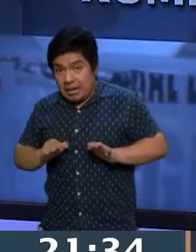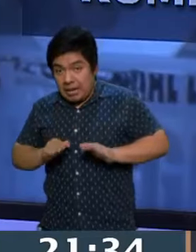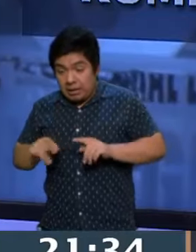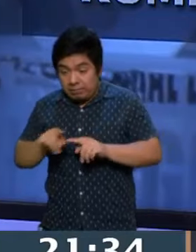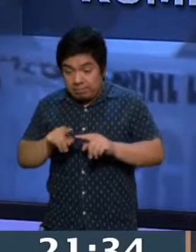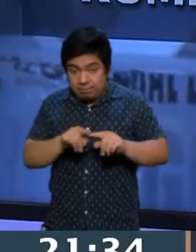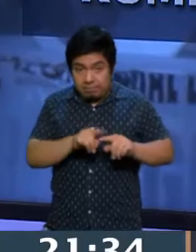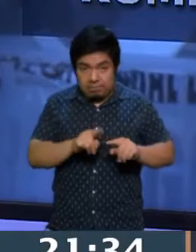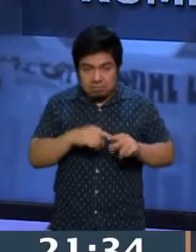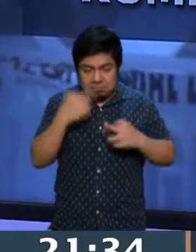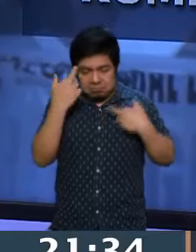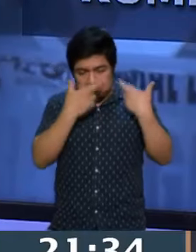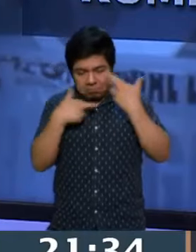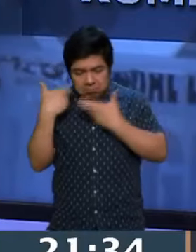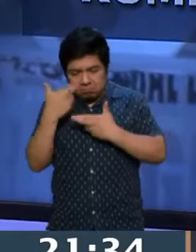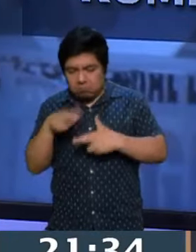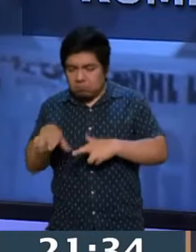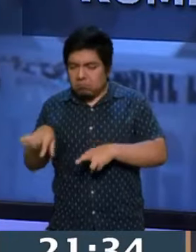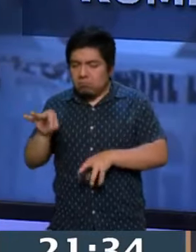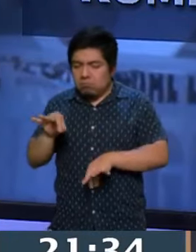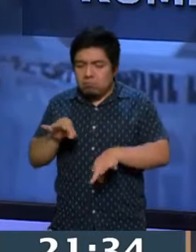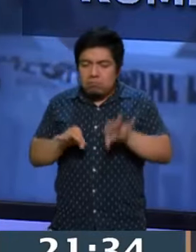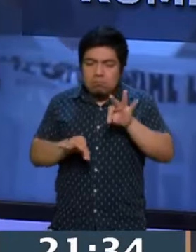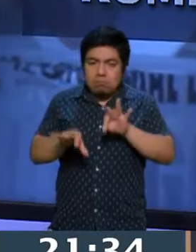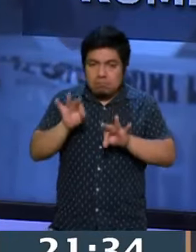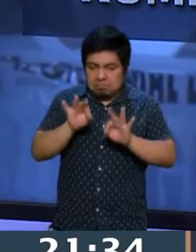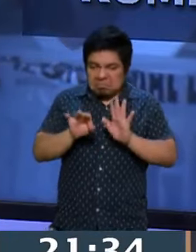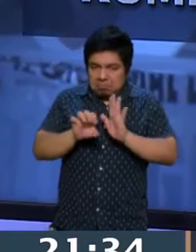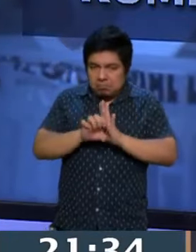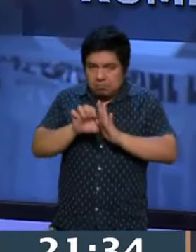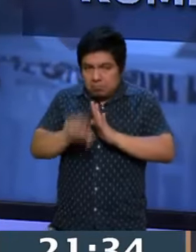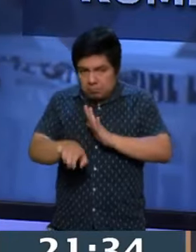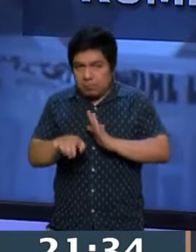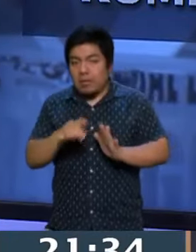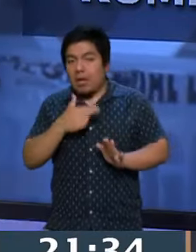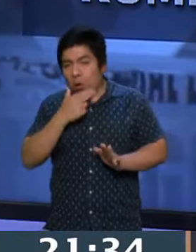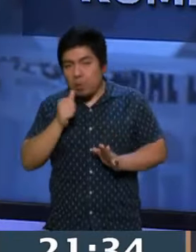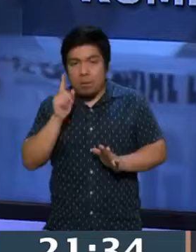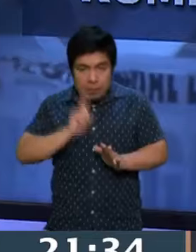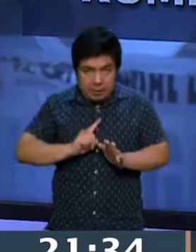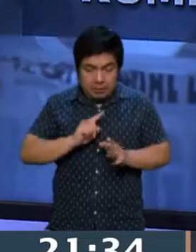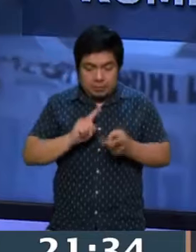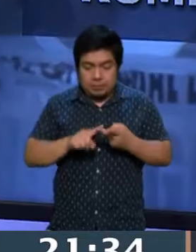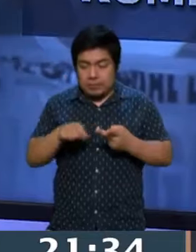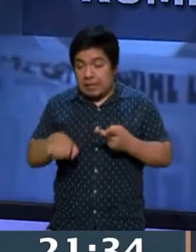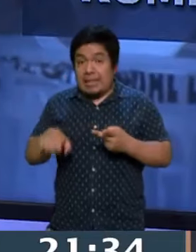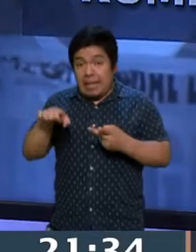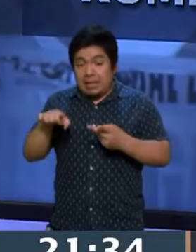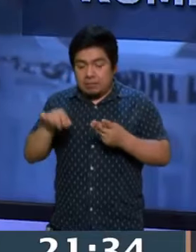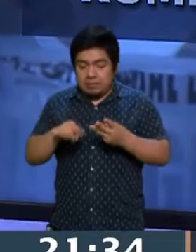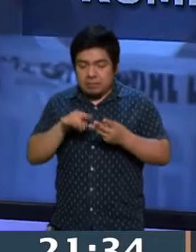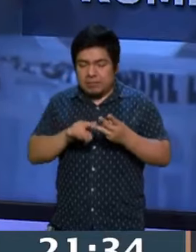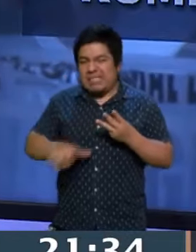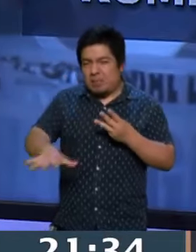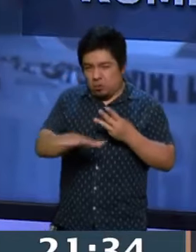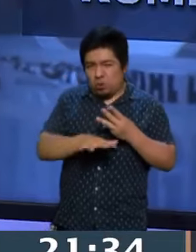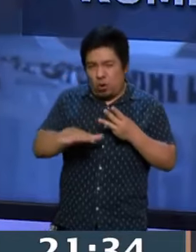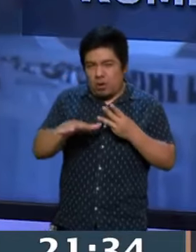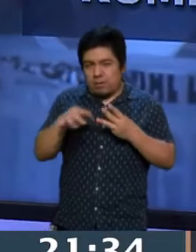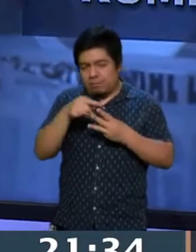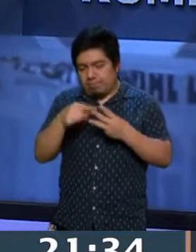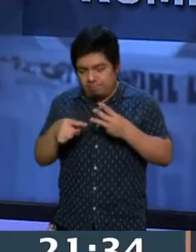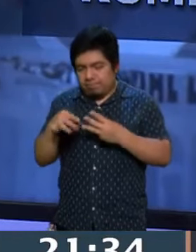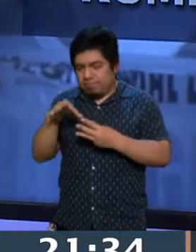elegir desde un principio, ¿no? Por ejemplo, género, edad y zona. Son como las categorías de análisis